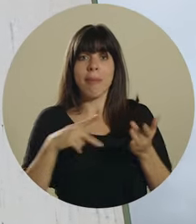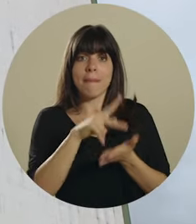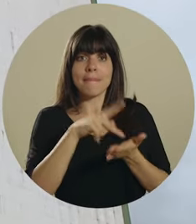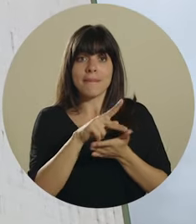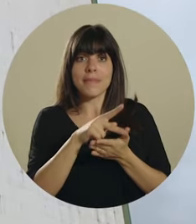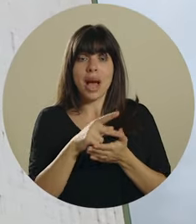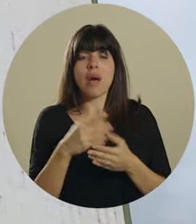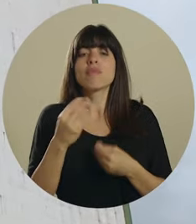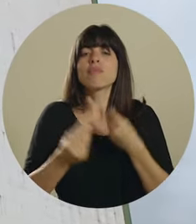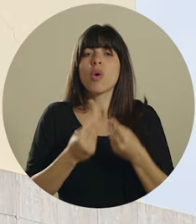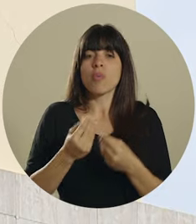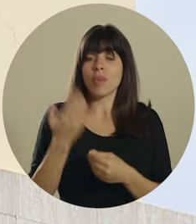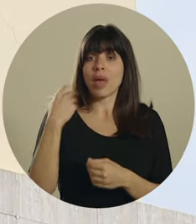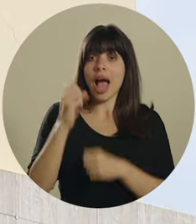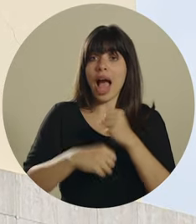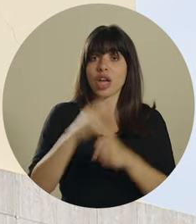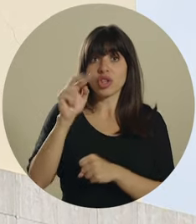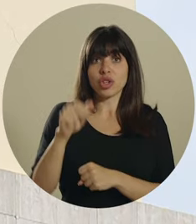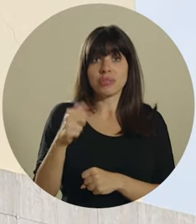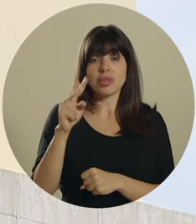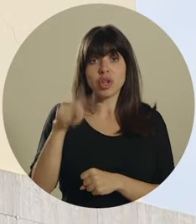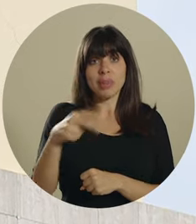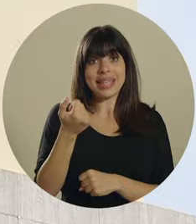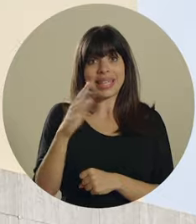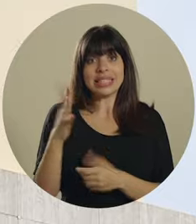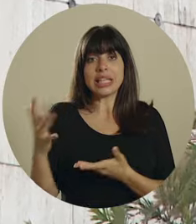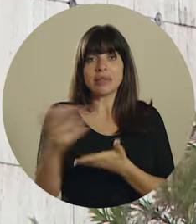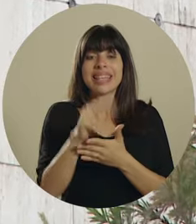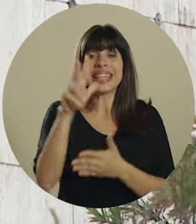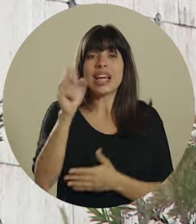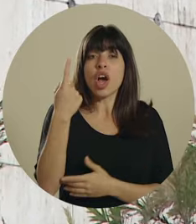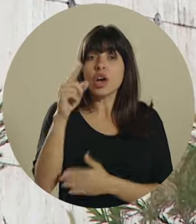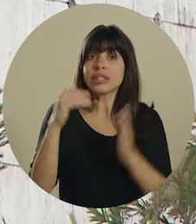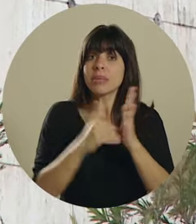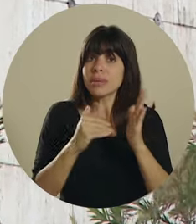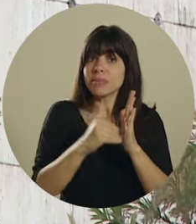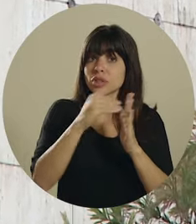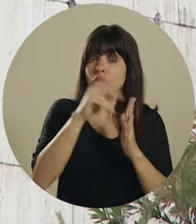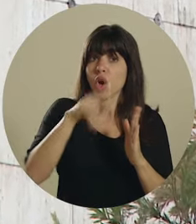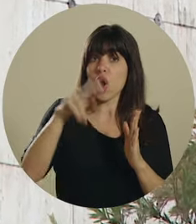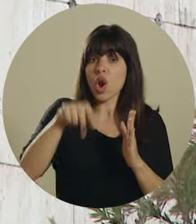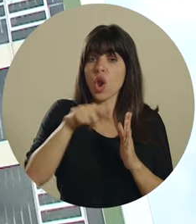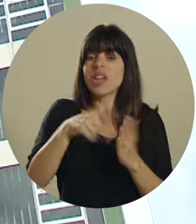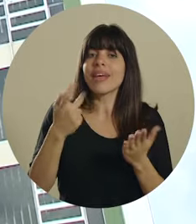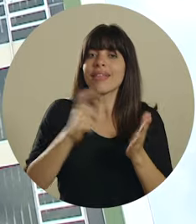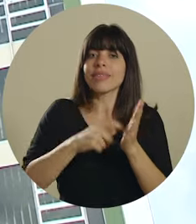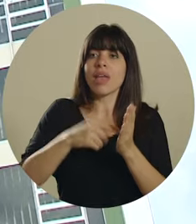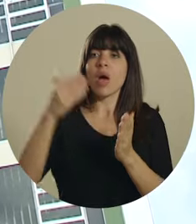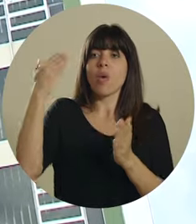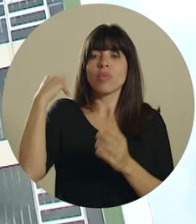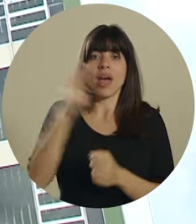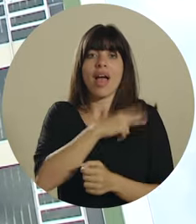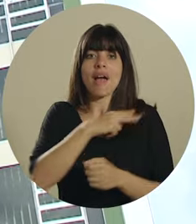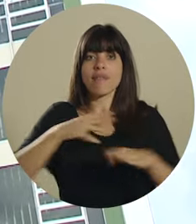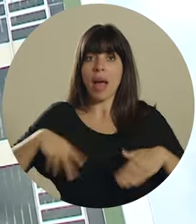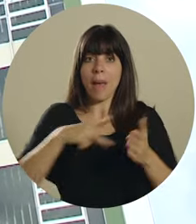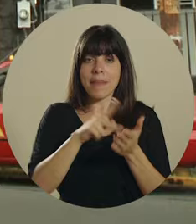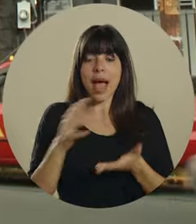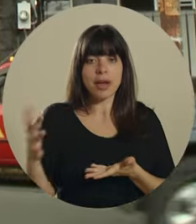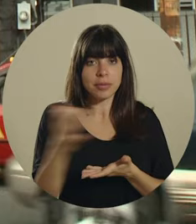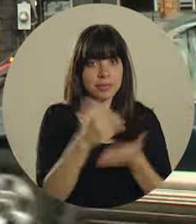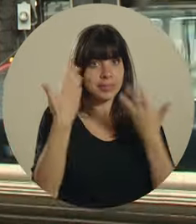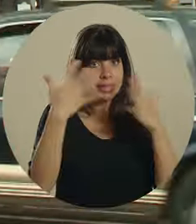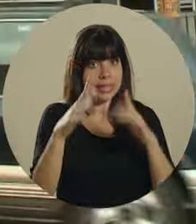seguridad social. Solo en el año 2015 se recuperó un total de 311 mil millones de colones de deudas a patronos morosos.